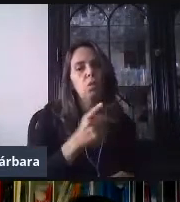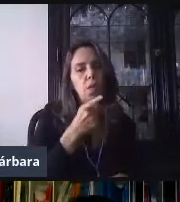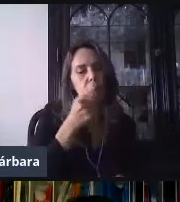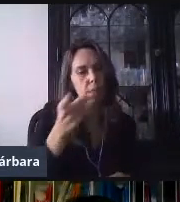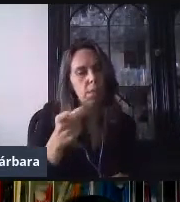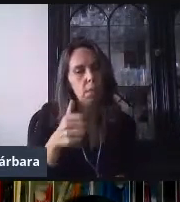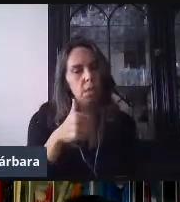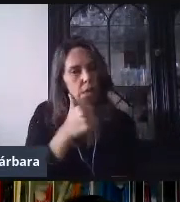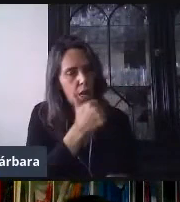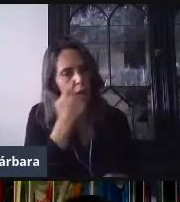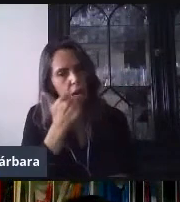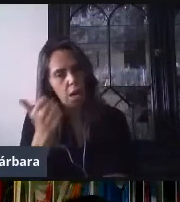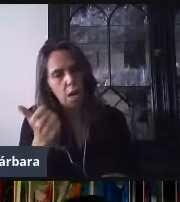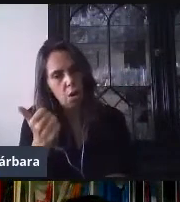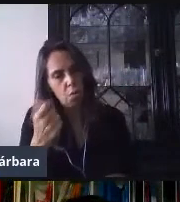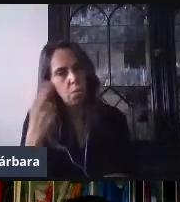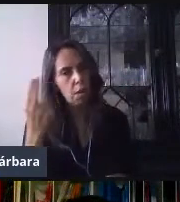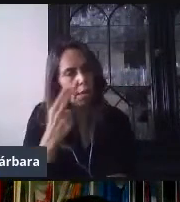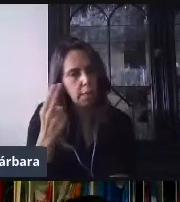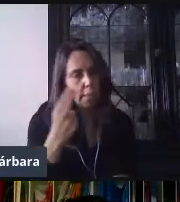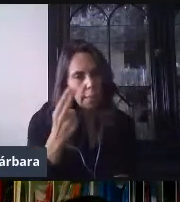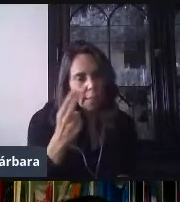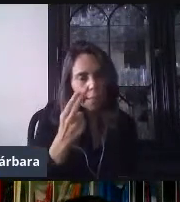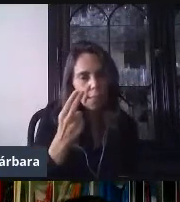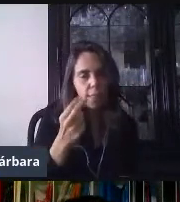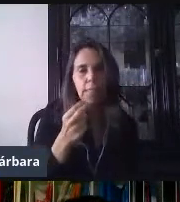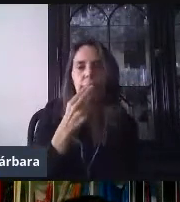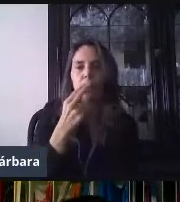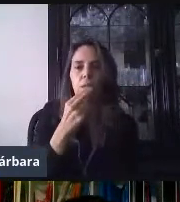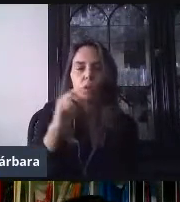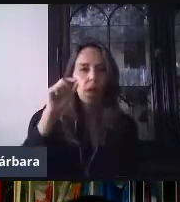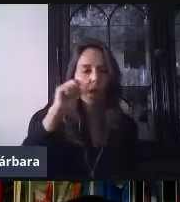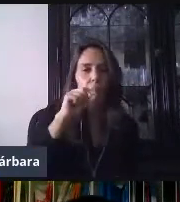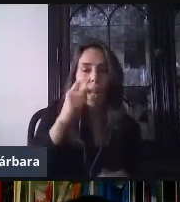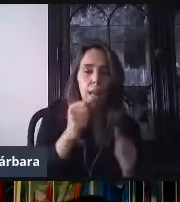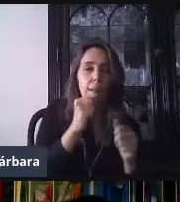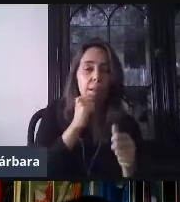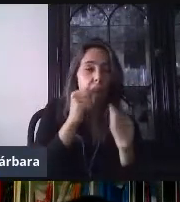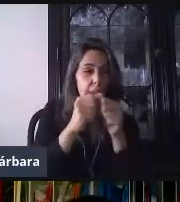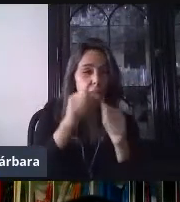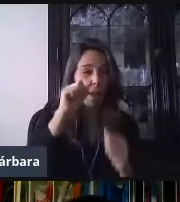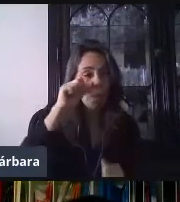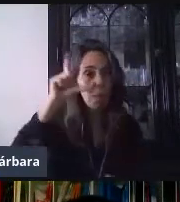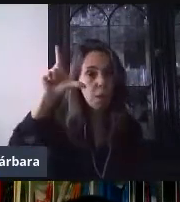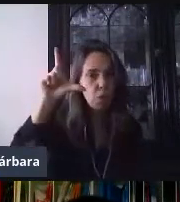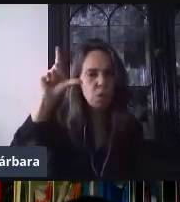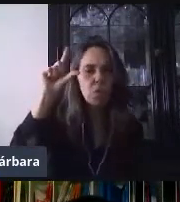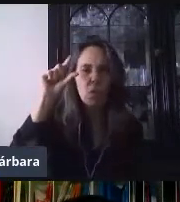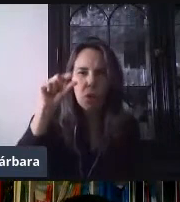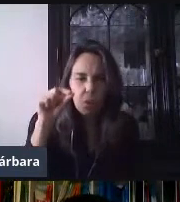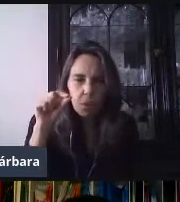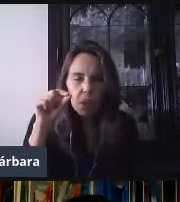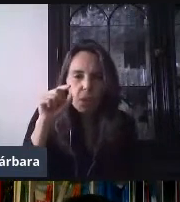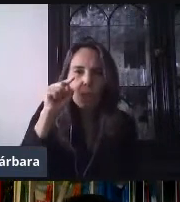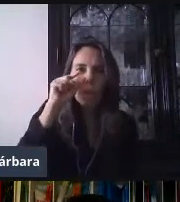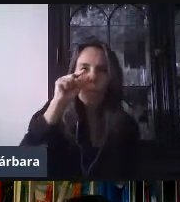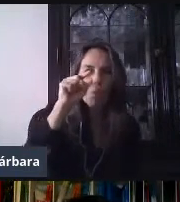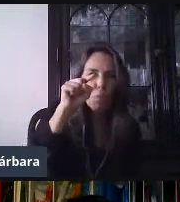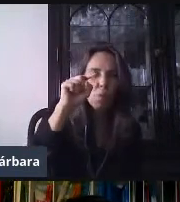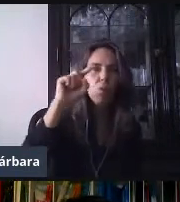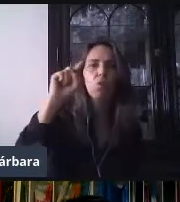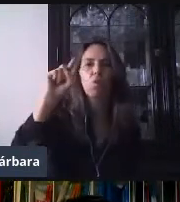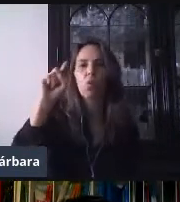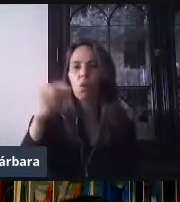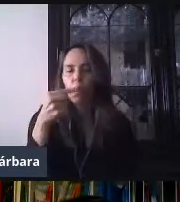ortografía. Por ejemplo, si yo en una respuesta abierta coloqué manzana, pero manzana con mayúscula,